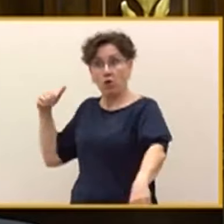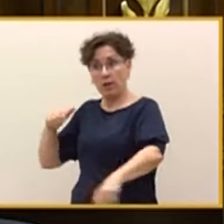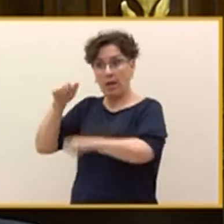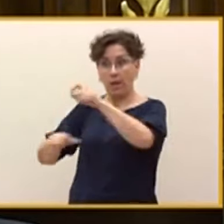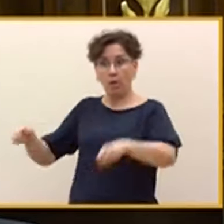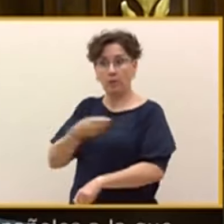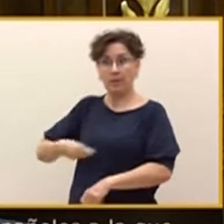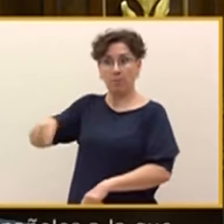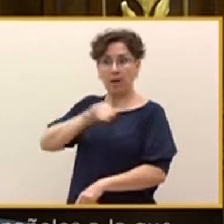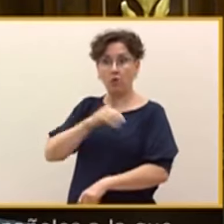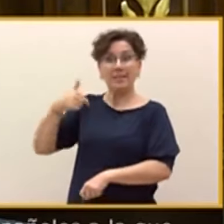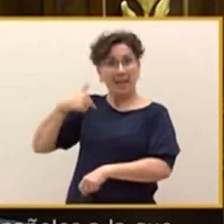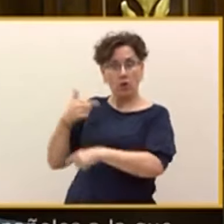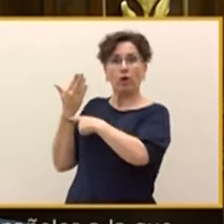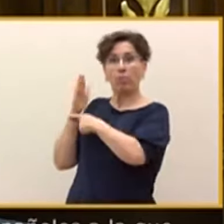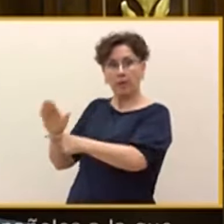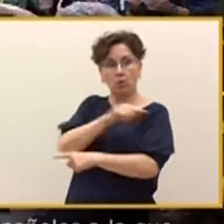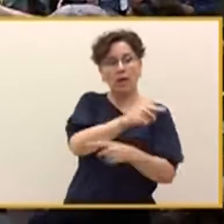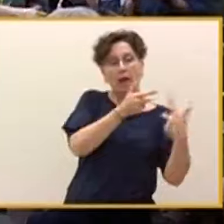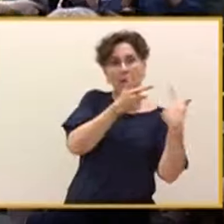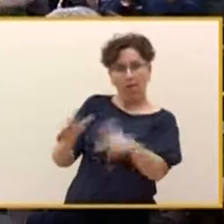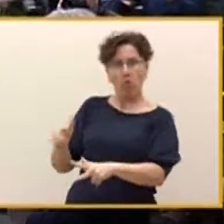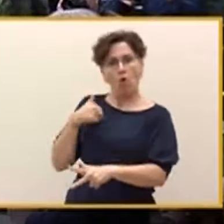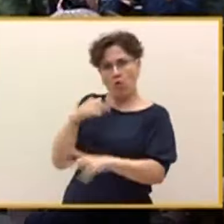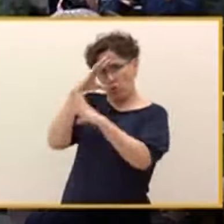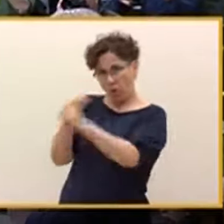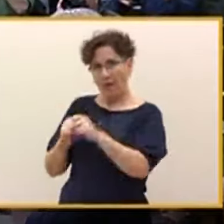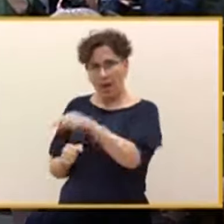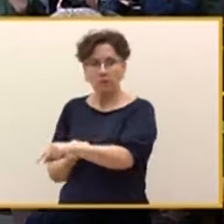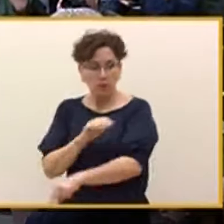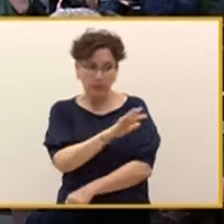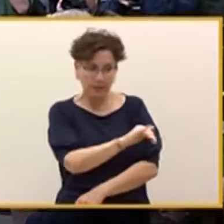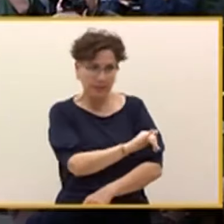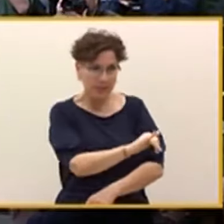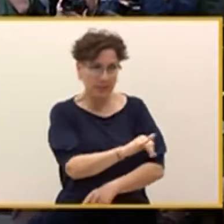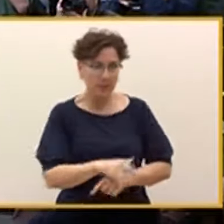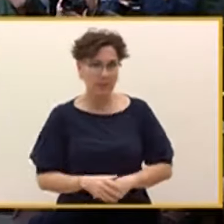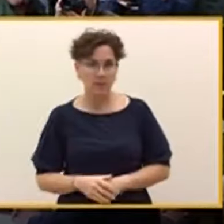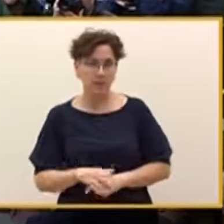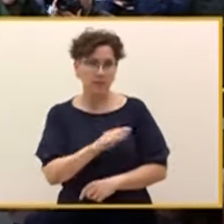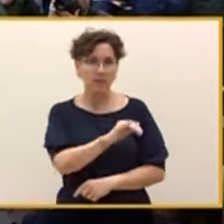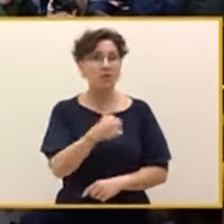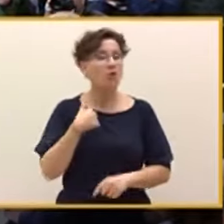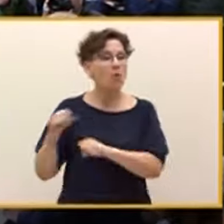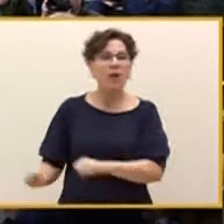abandonando. Sí, señoría, defenderé siempre a la gente.